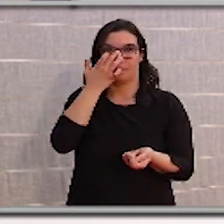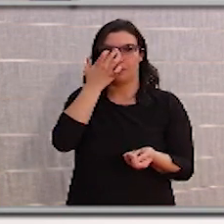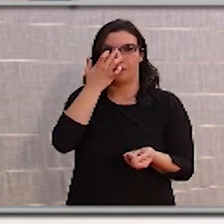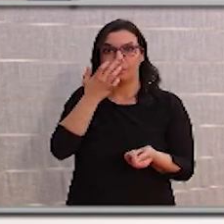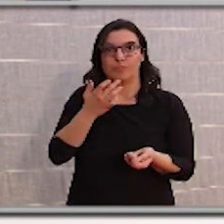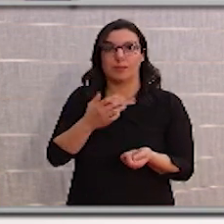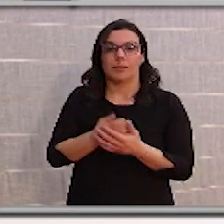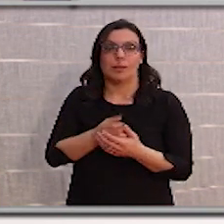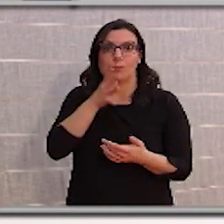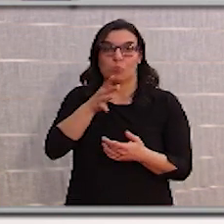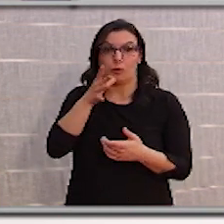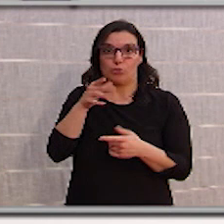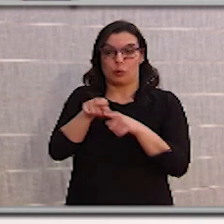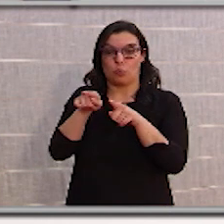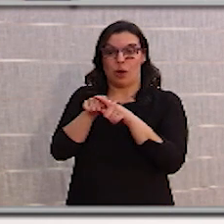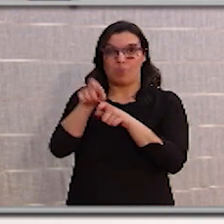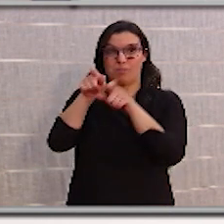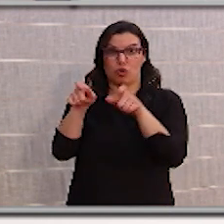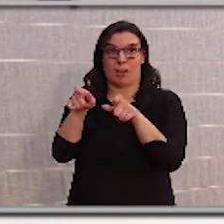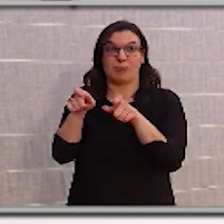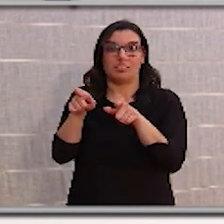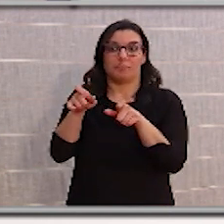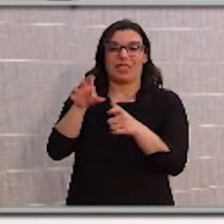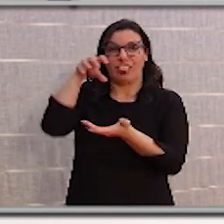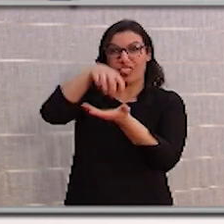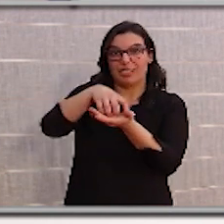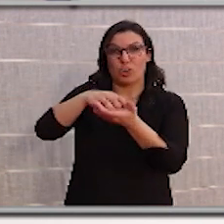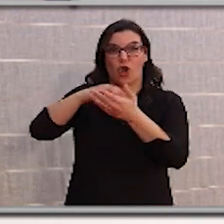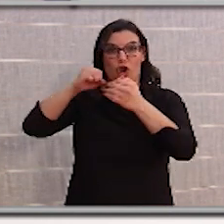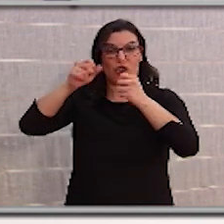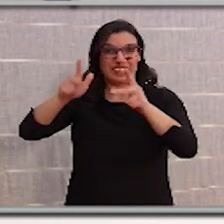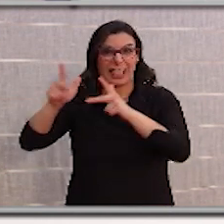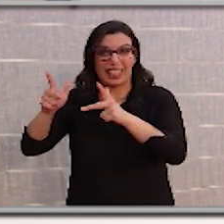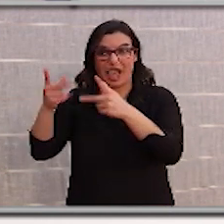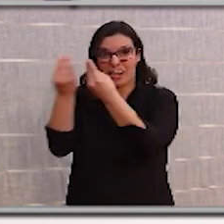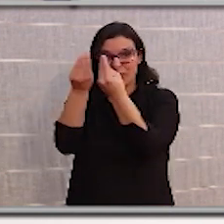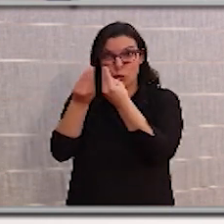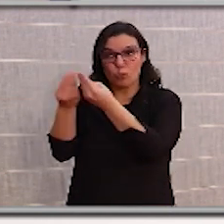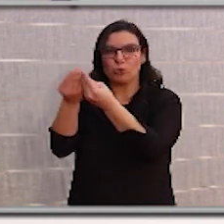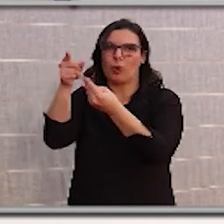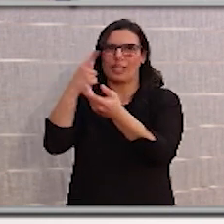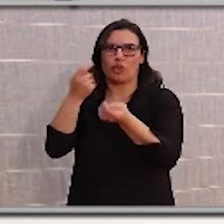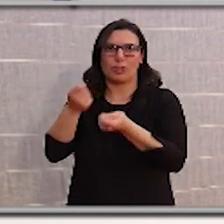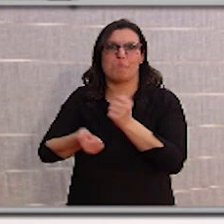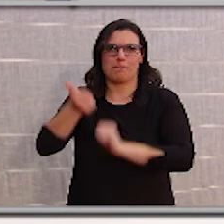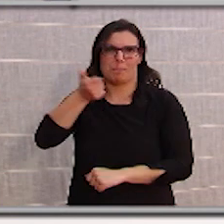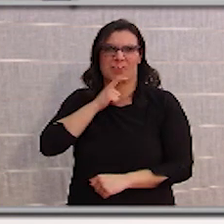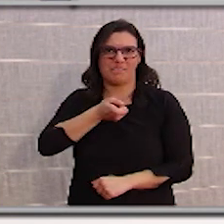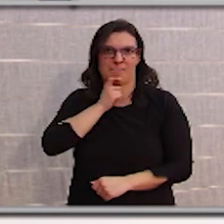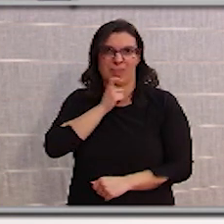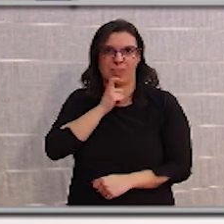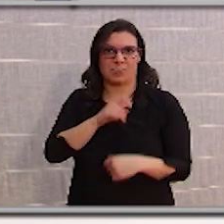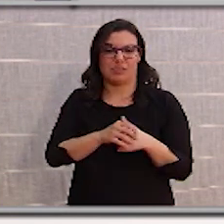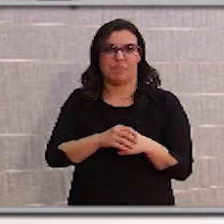cuanto más grande, más concentrada esté la población. Eso es evidente, por razones evidentes. Ya les dijimos el primer día que una de nuestras grandes ventajas era la